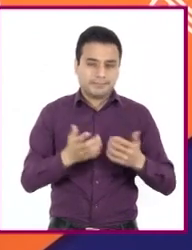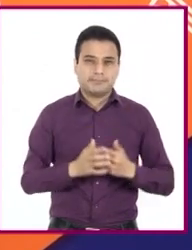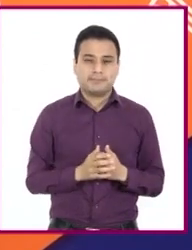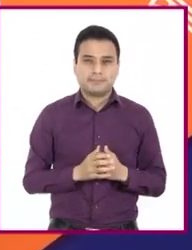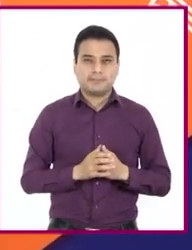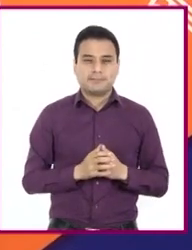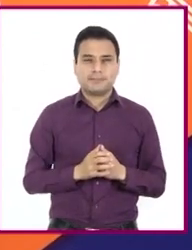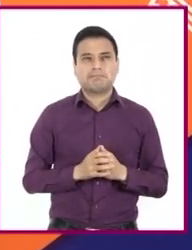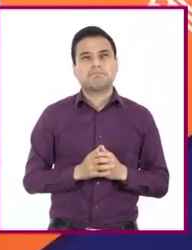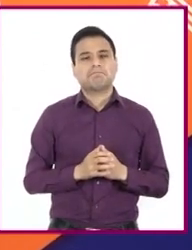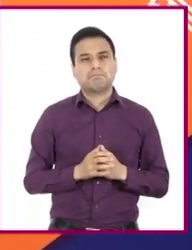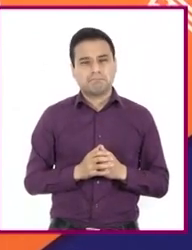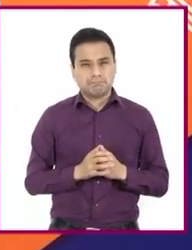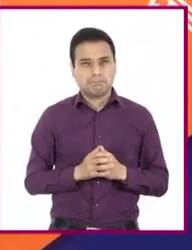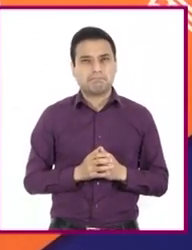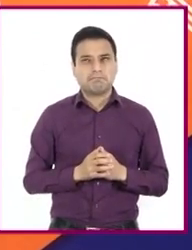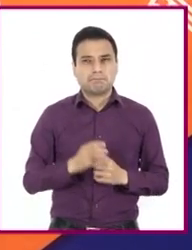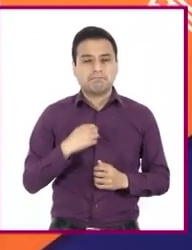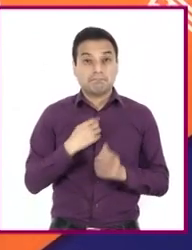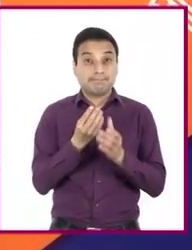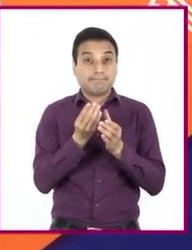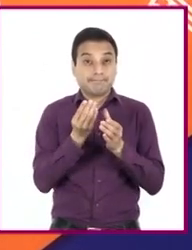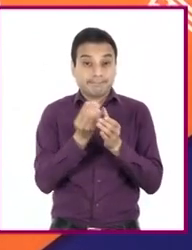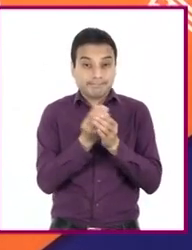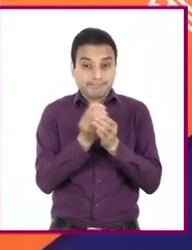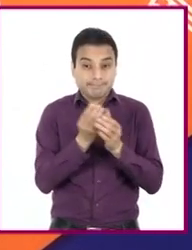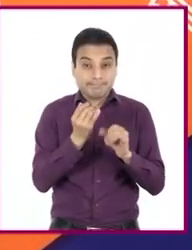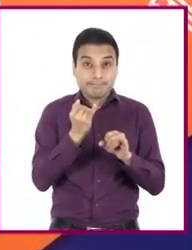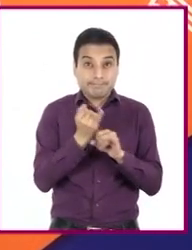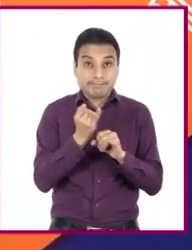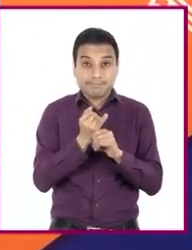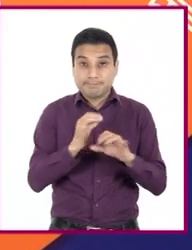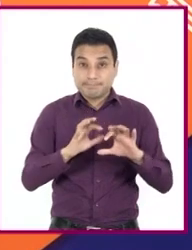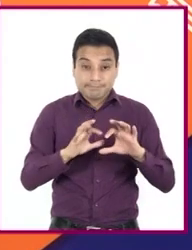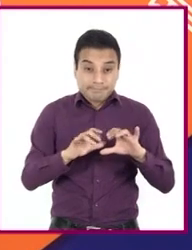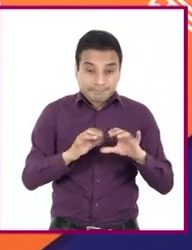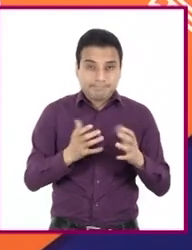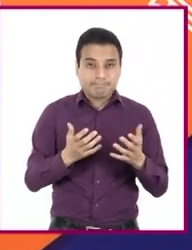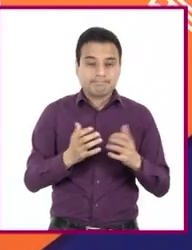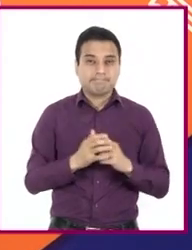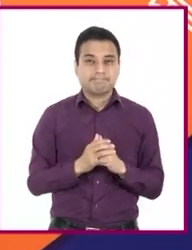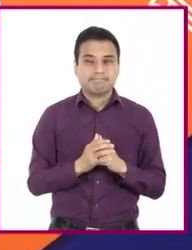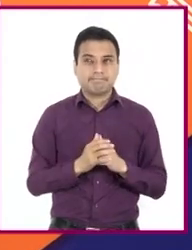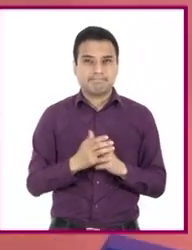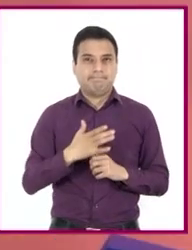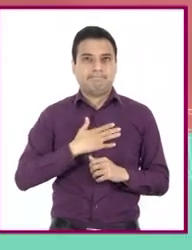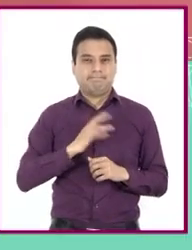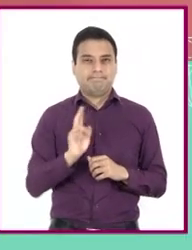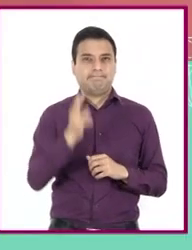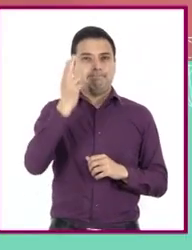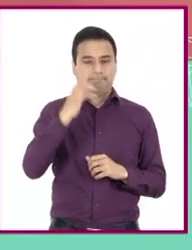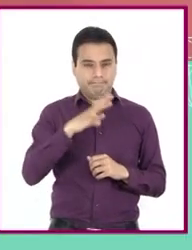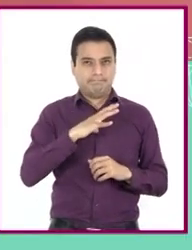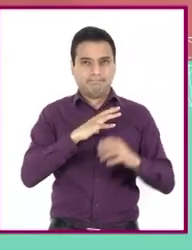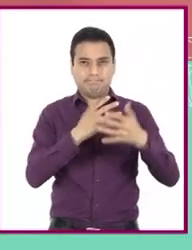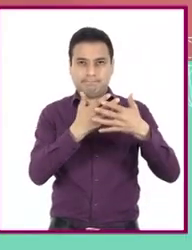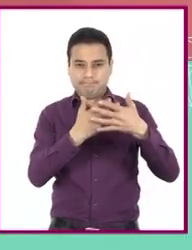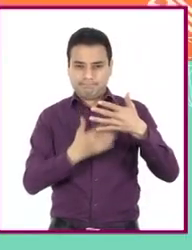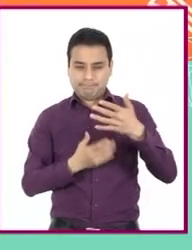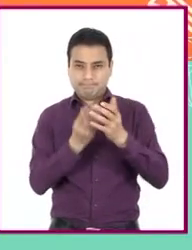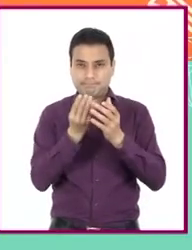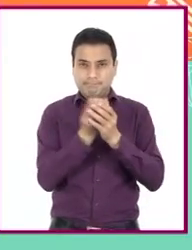Profesora, últimamente he tomado muchas clases en línea, las cuales se quedan almacenadas en el sitio de mi universidad. ¿Estas fuentes